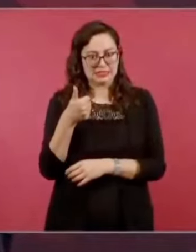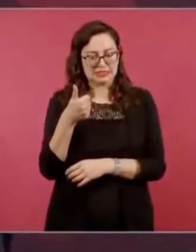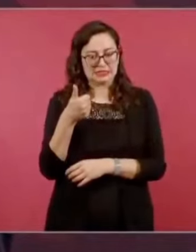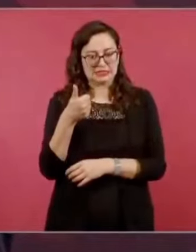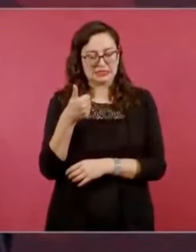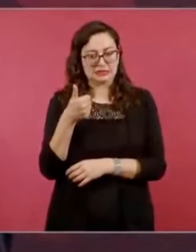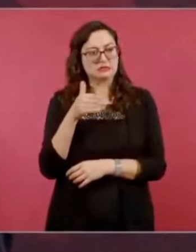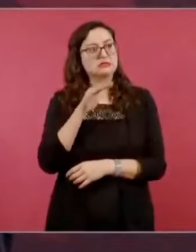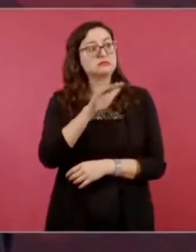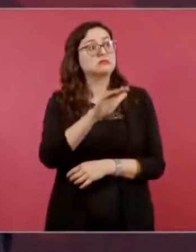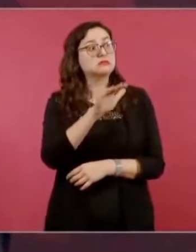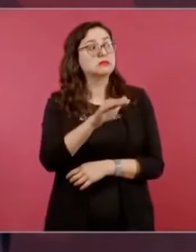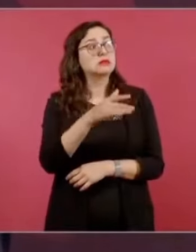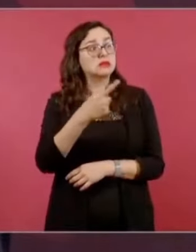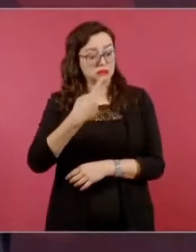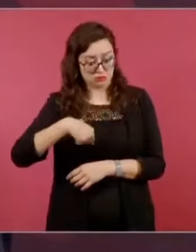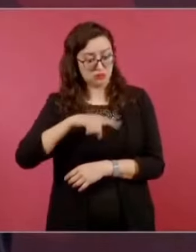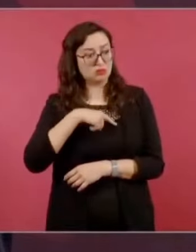que se habíamos ganado.